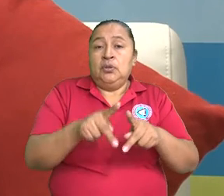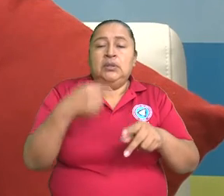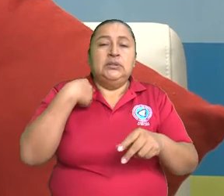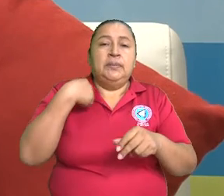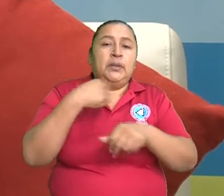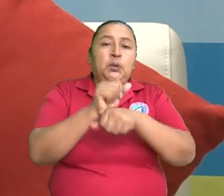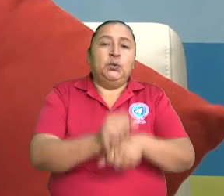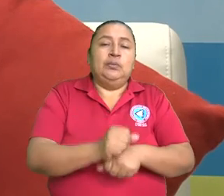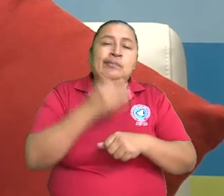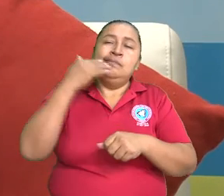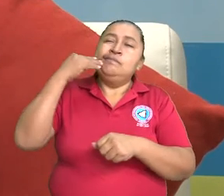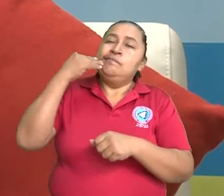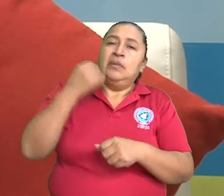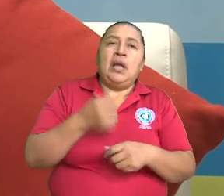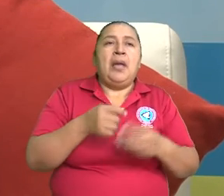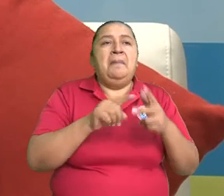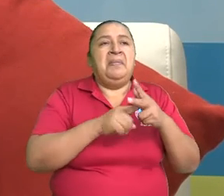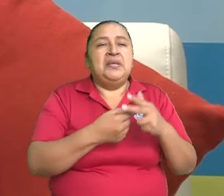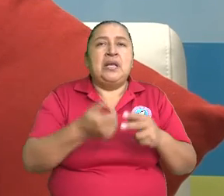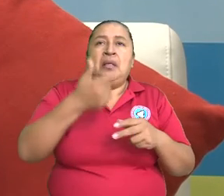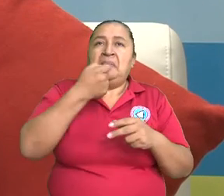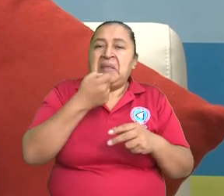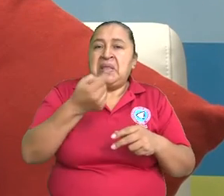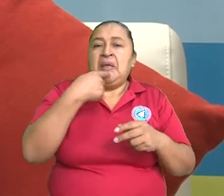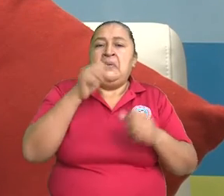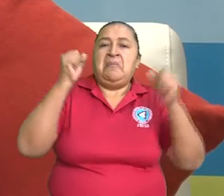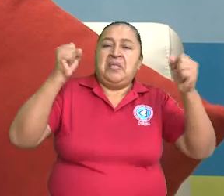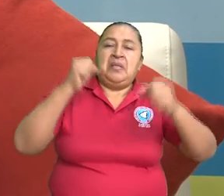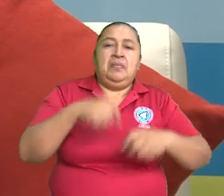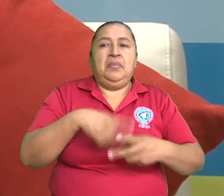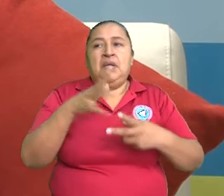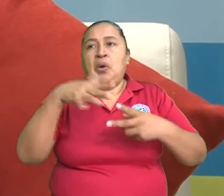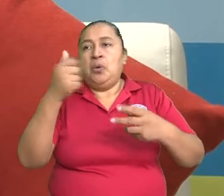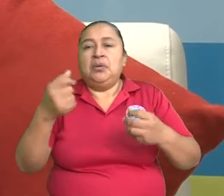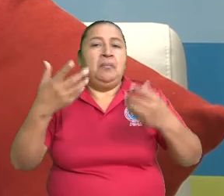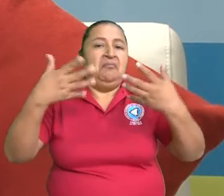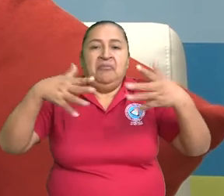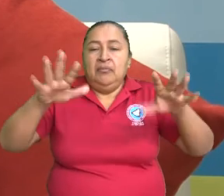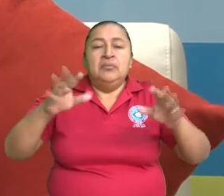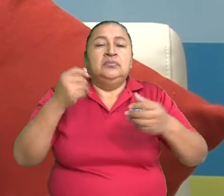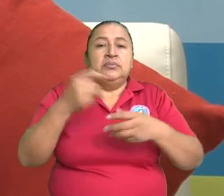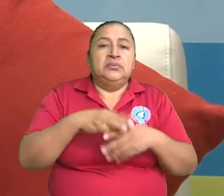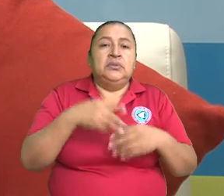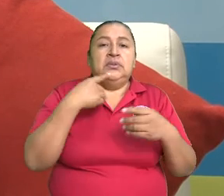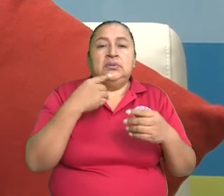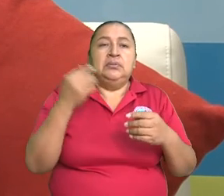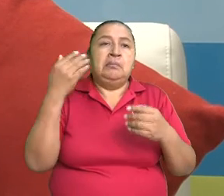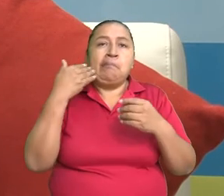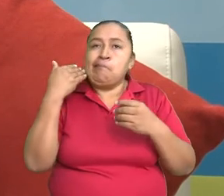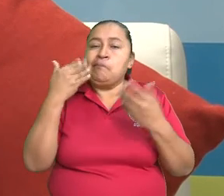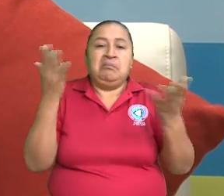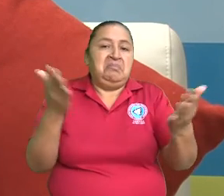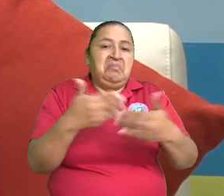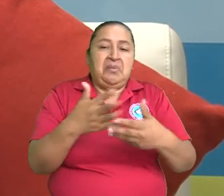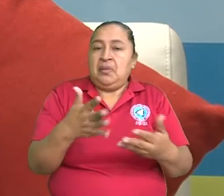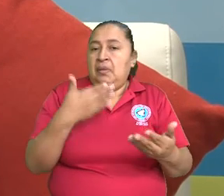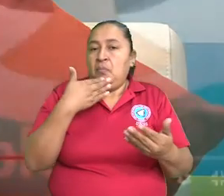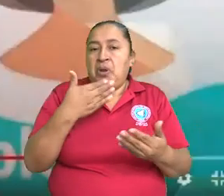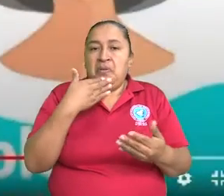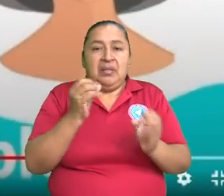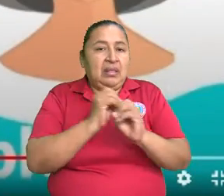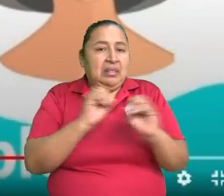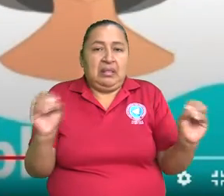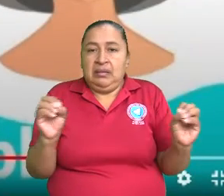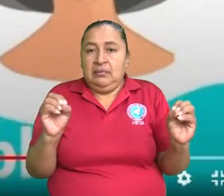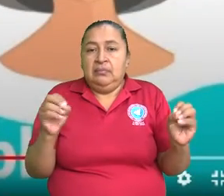automedicarse, que empieza a tomar vitaminas, que empieza a tomar otros fármacos de venta popular, y al final, pues, no van a generar ningún beneficio